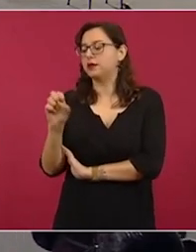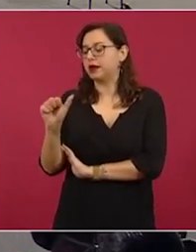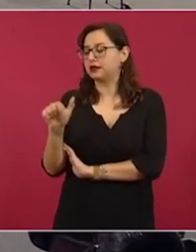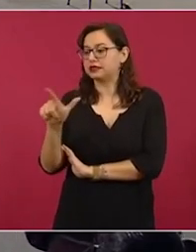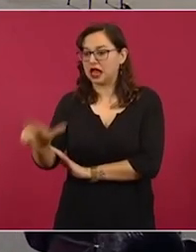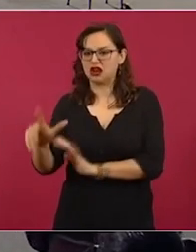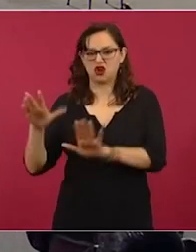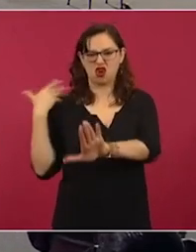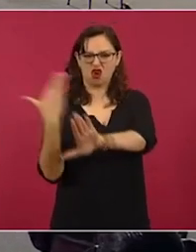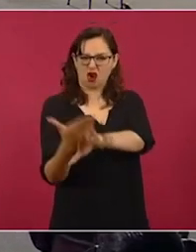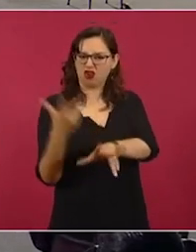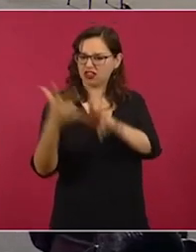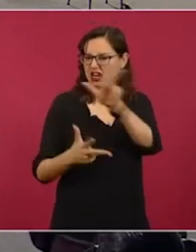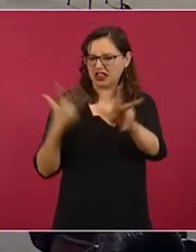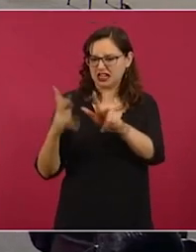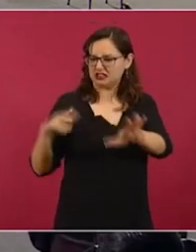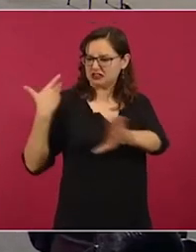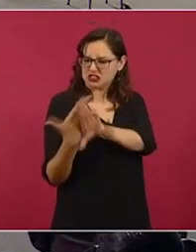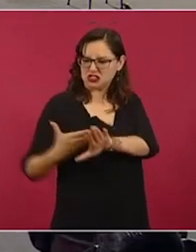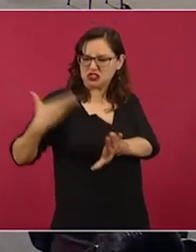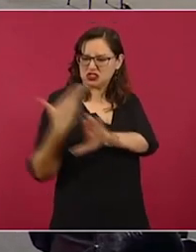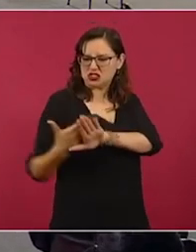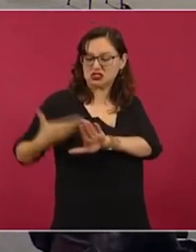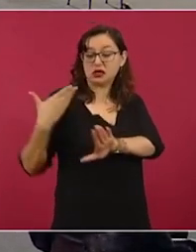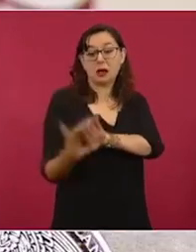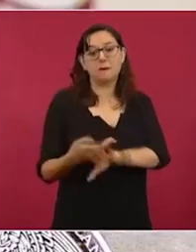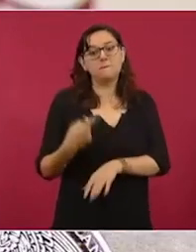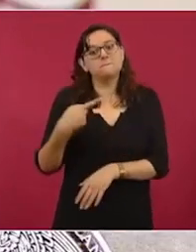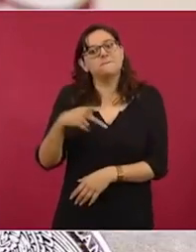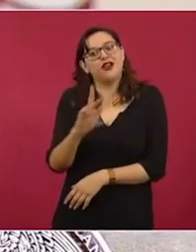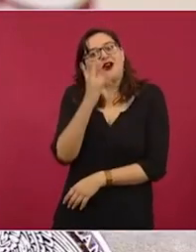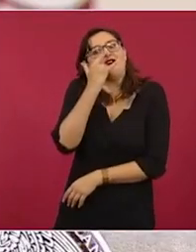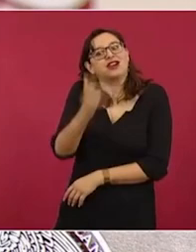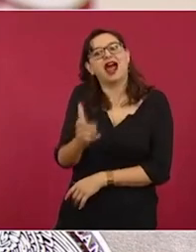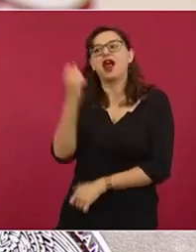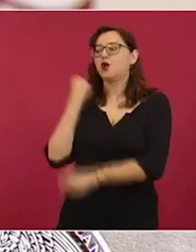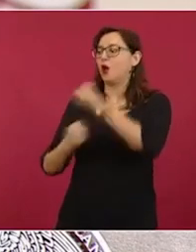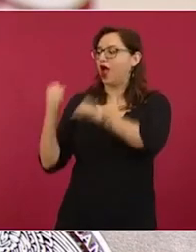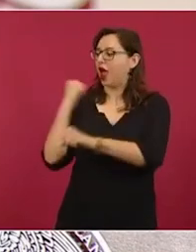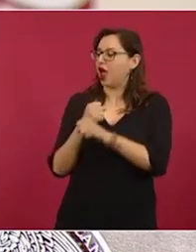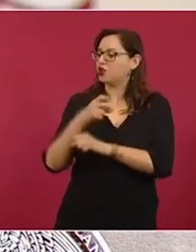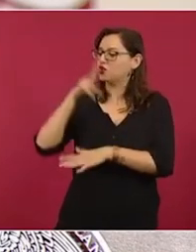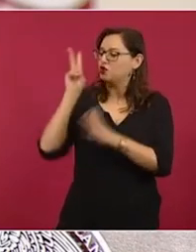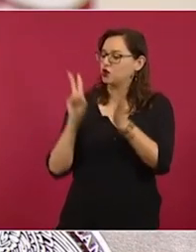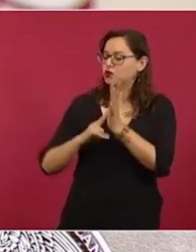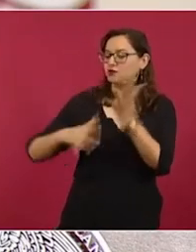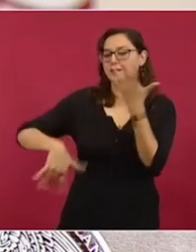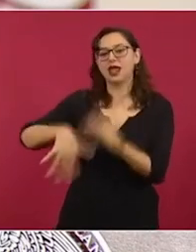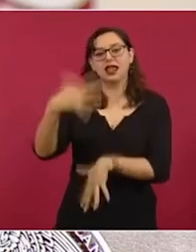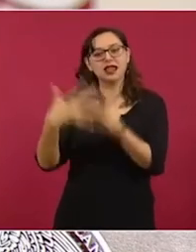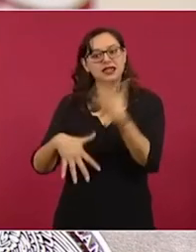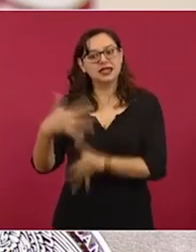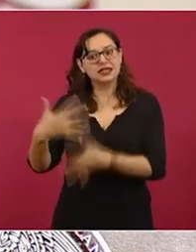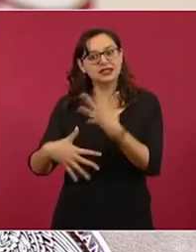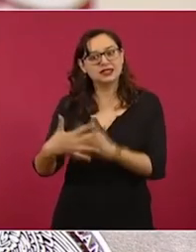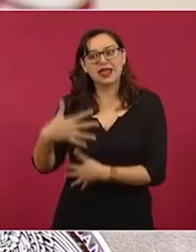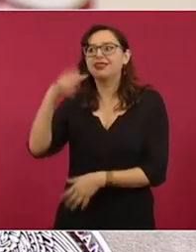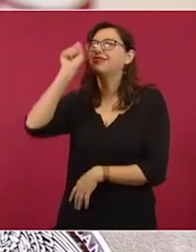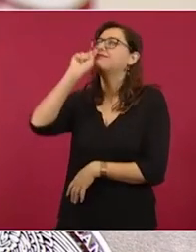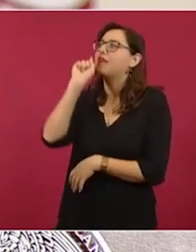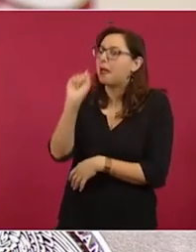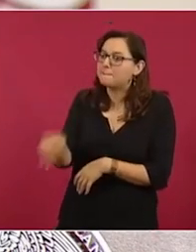Pues resulta que Gustavo Alaniz también fue contratado en 2015 por el grupo aeroportuario que realizaba la